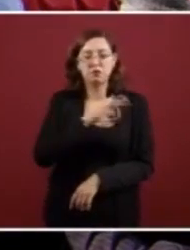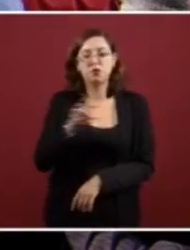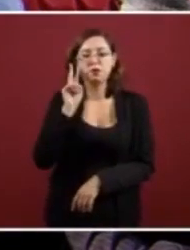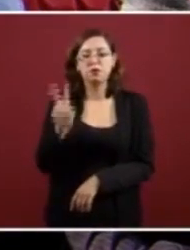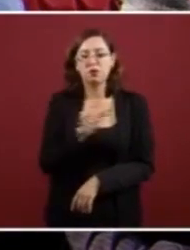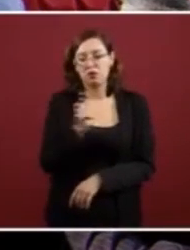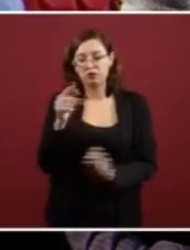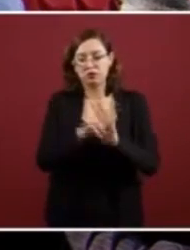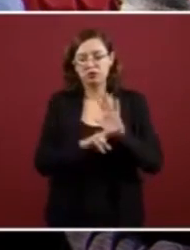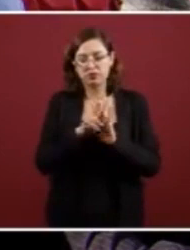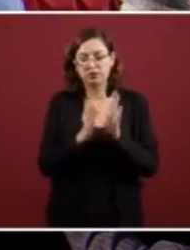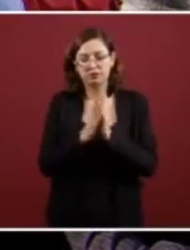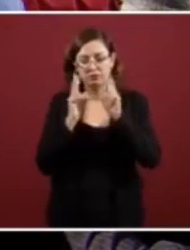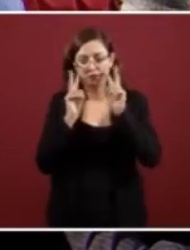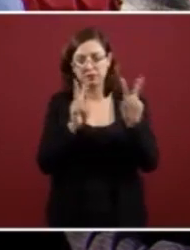por favor.